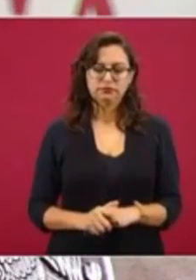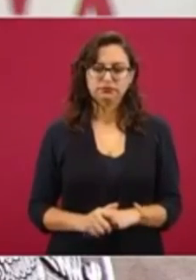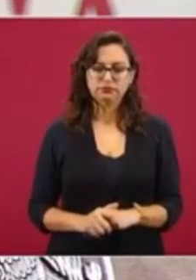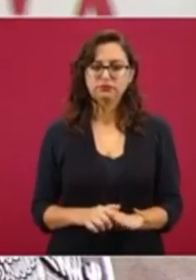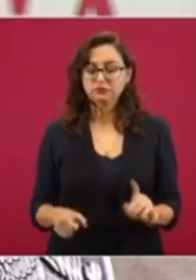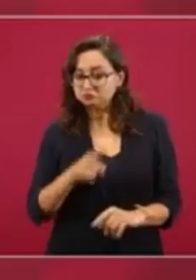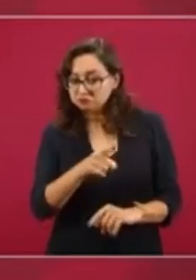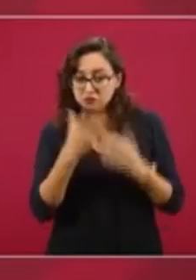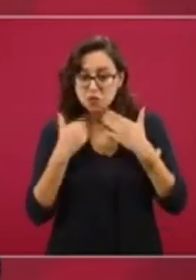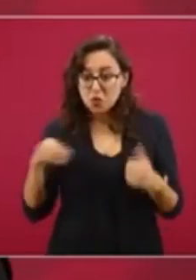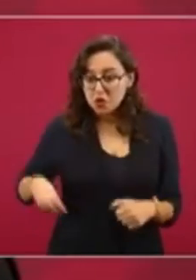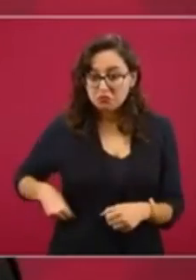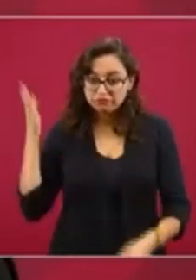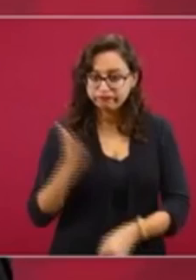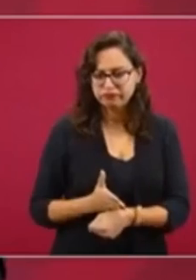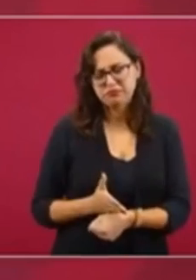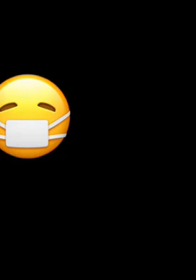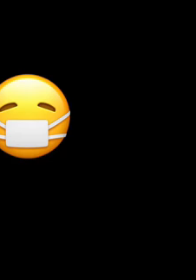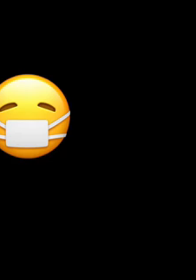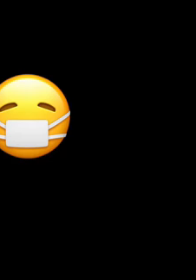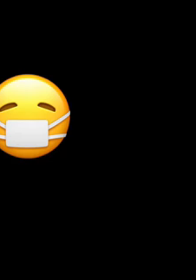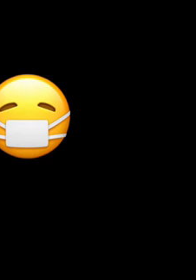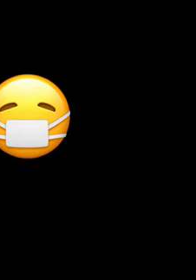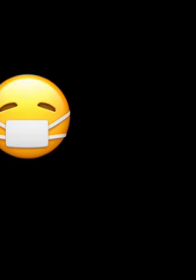custos por pecadores.